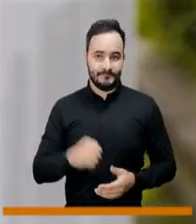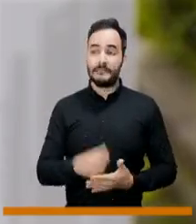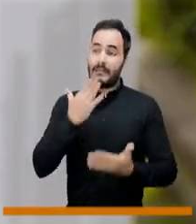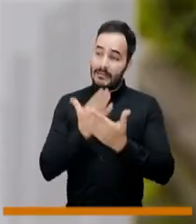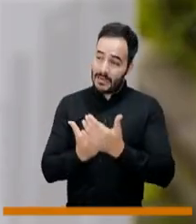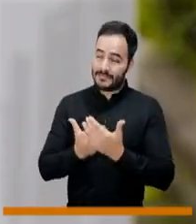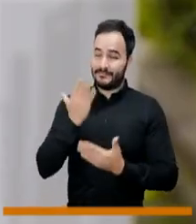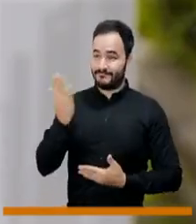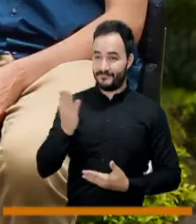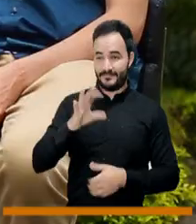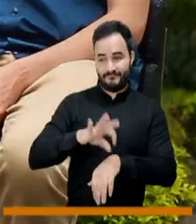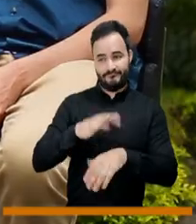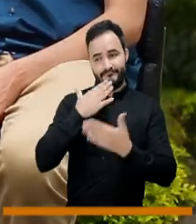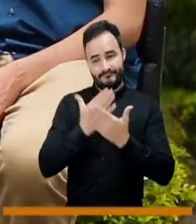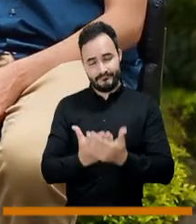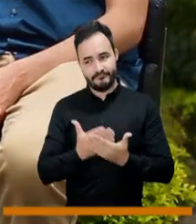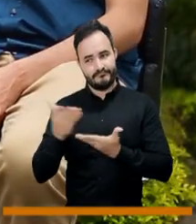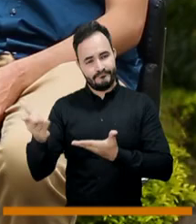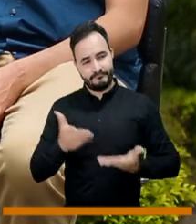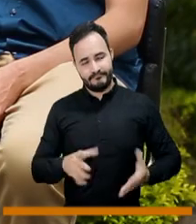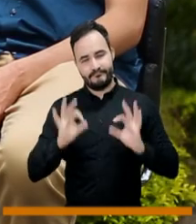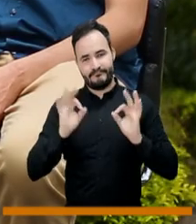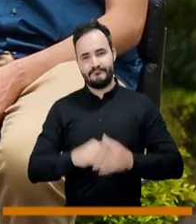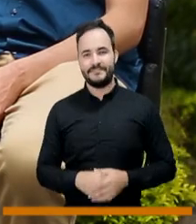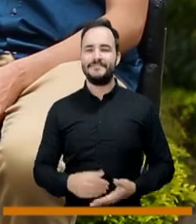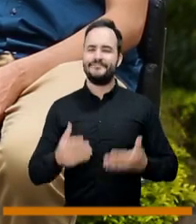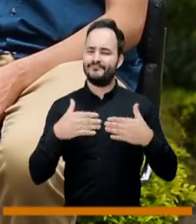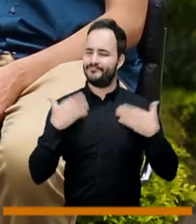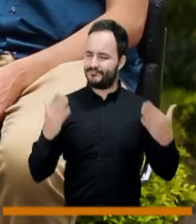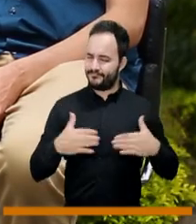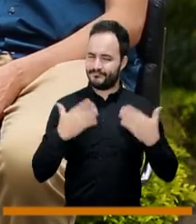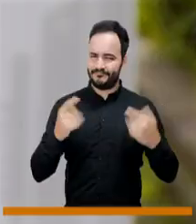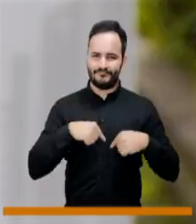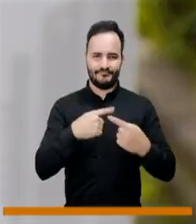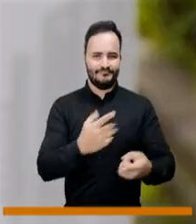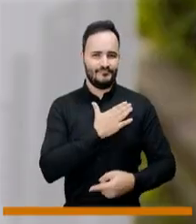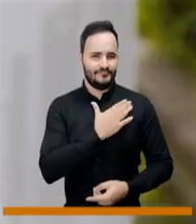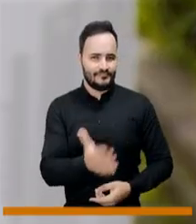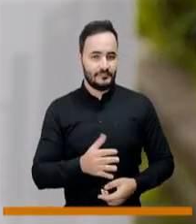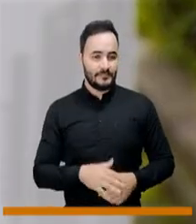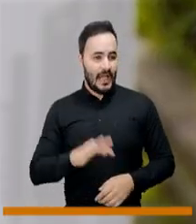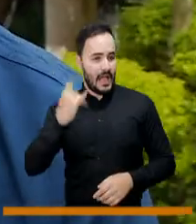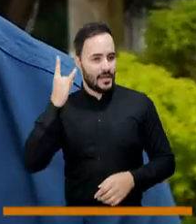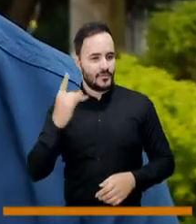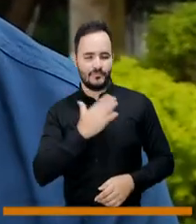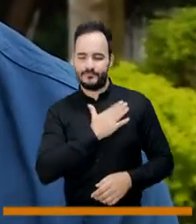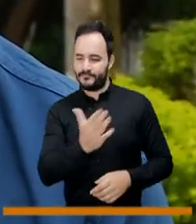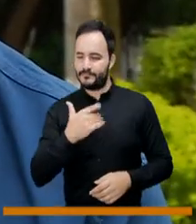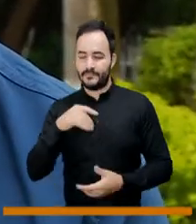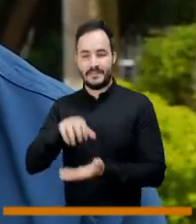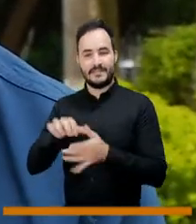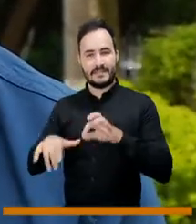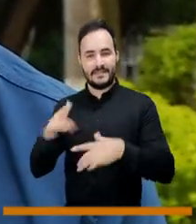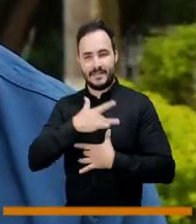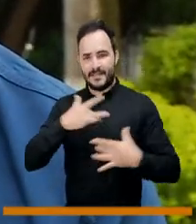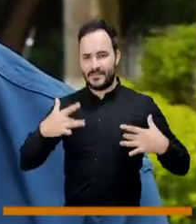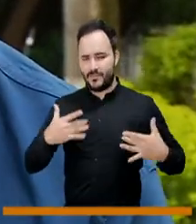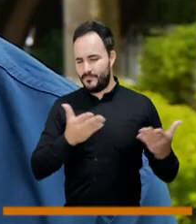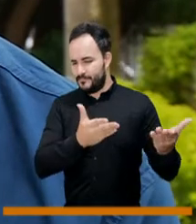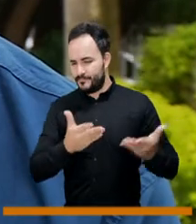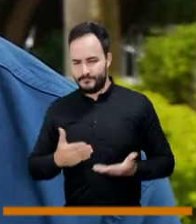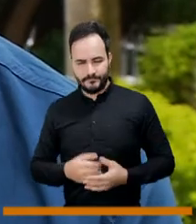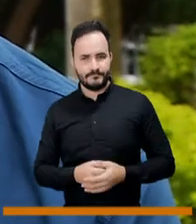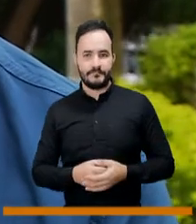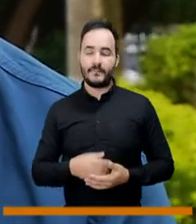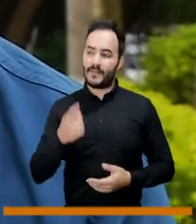doctor José David, muchísimas gracias por acompañarnos en este espacio. Ha sido un placer, siempre a la orden por ahí en la que estaré en salud.